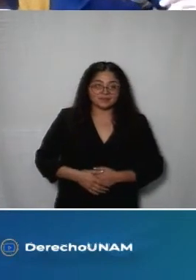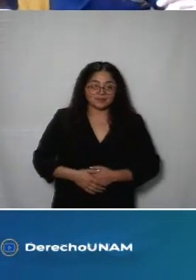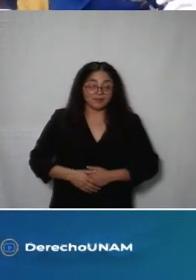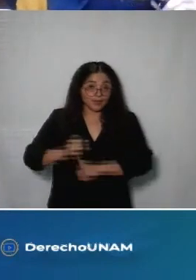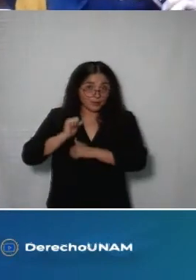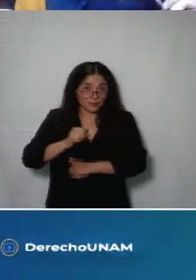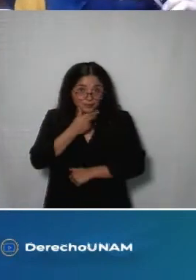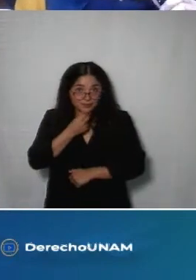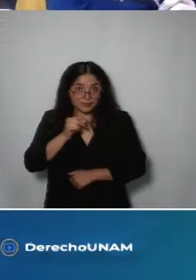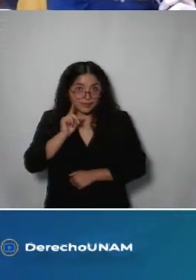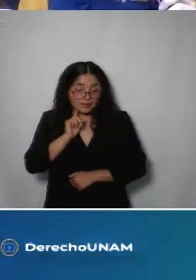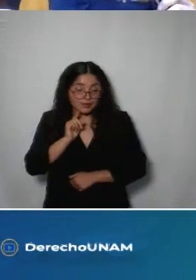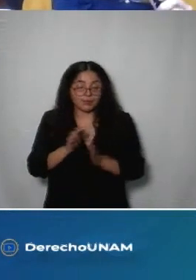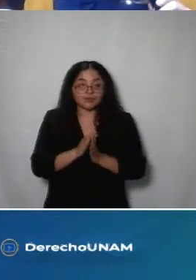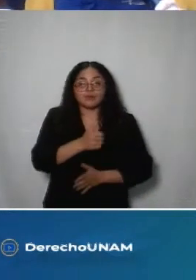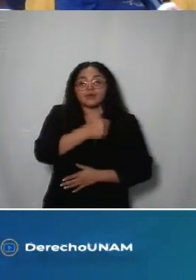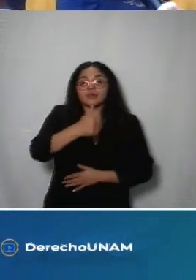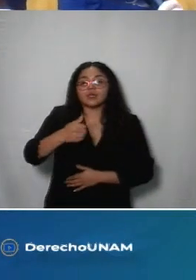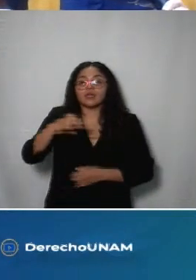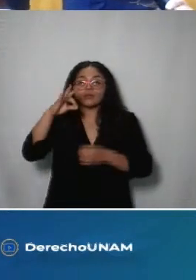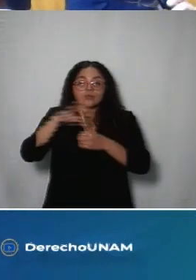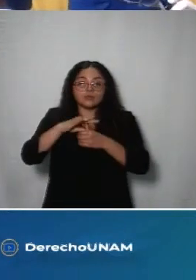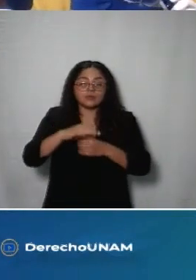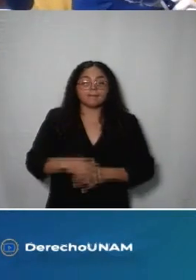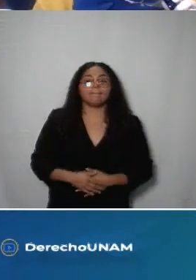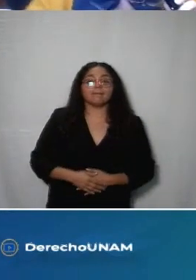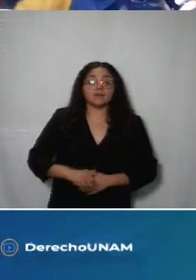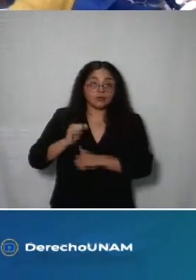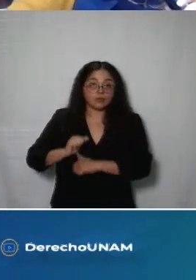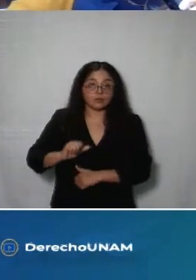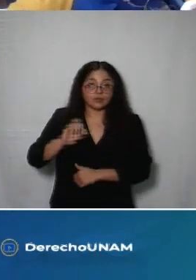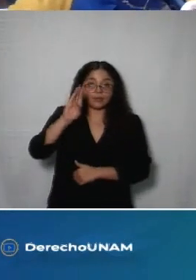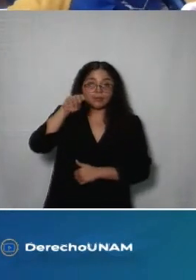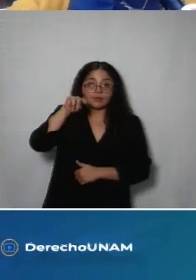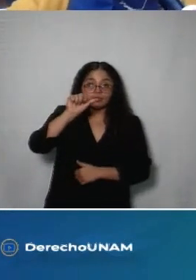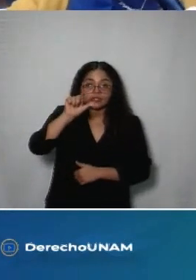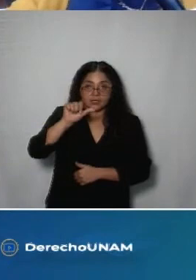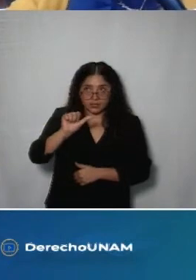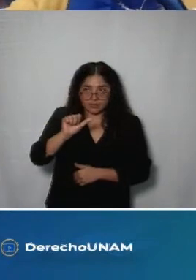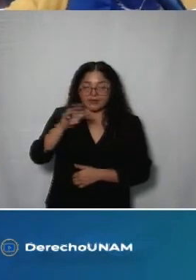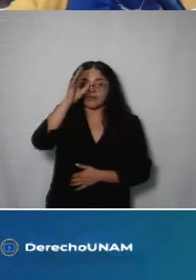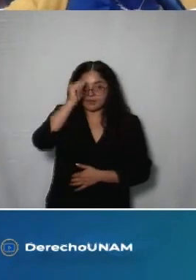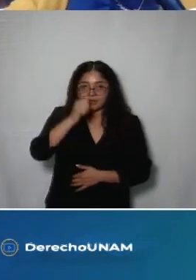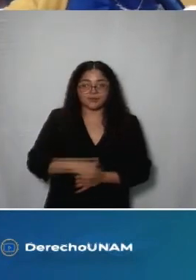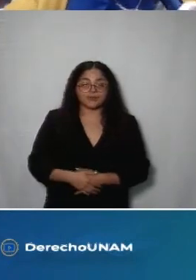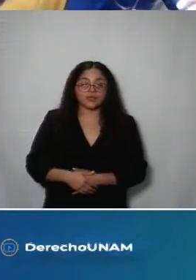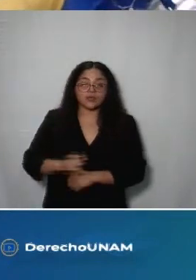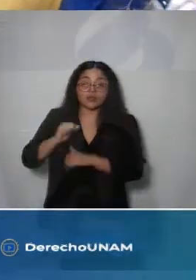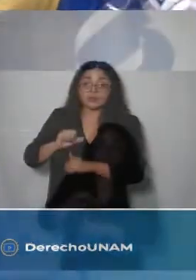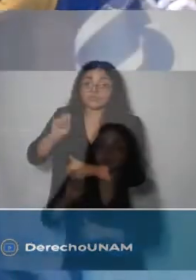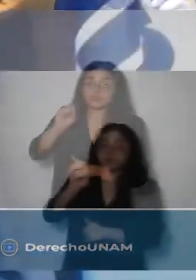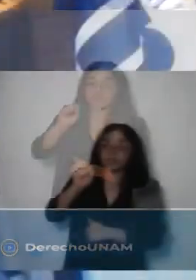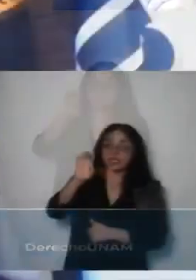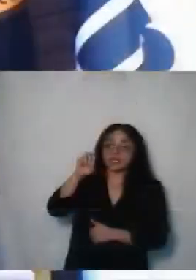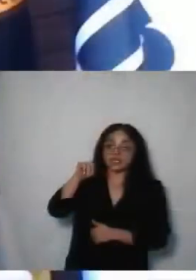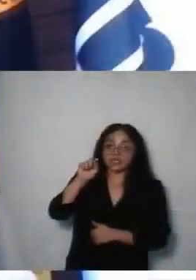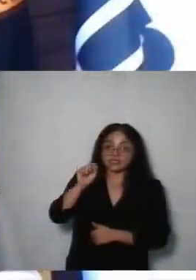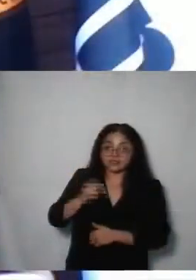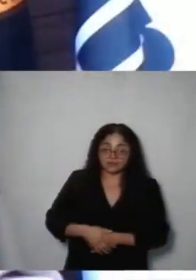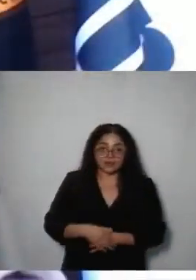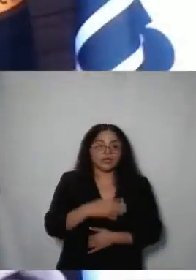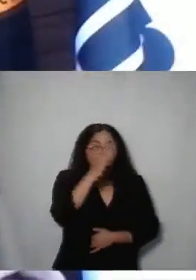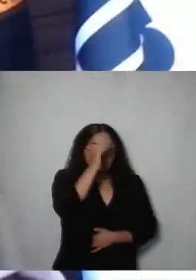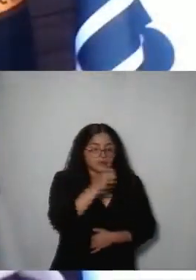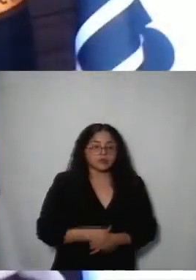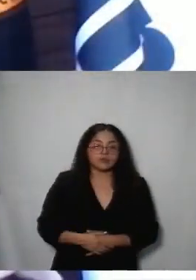Comisionadas y comisionados les solicito expresar el sentido de su voto Comisionado Bonilla A favor Comisionada Enríquez